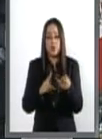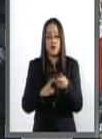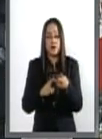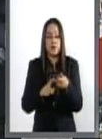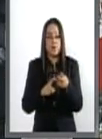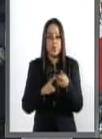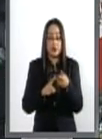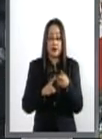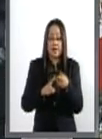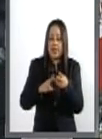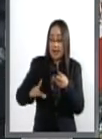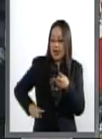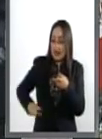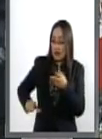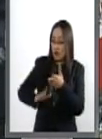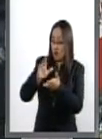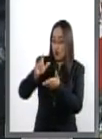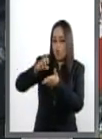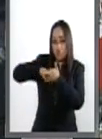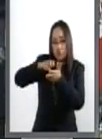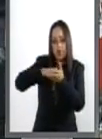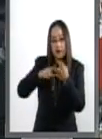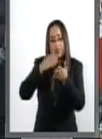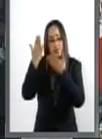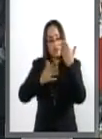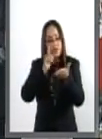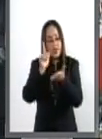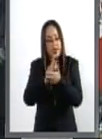Reforma del Estado y de Estudios Legislativos Primera.